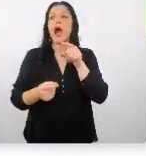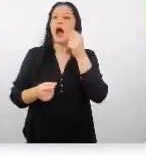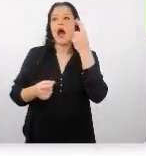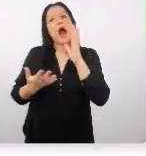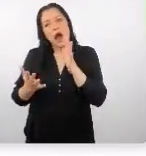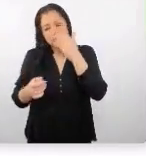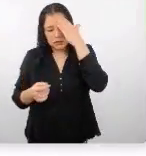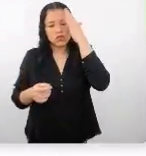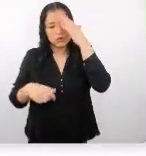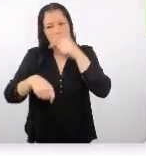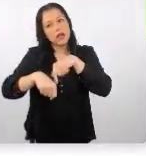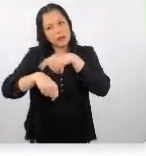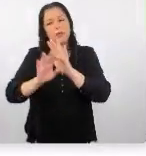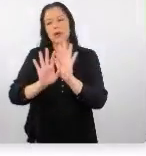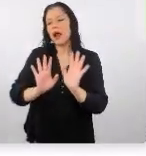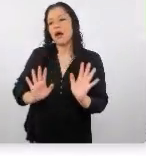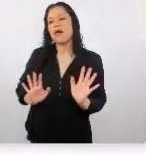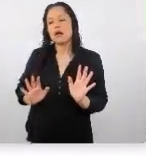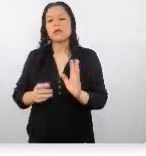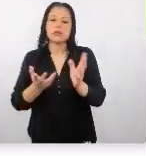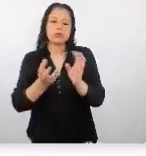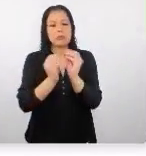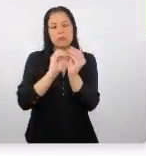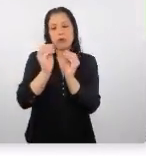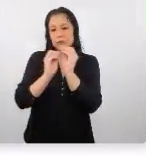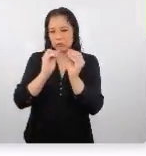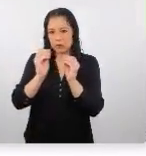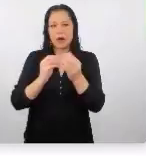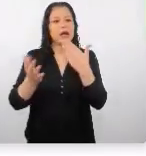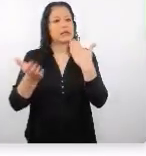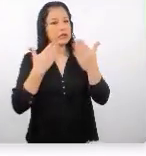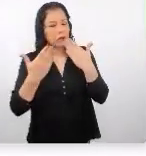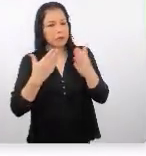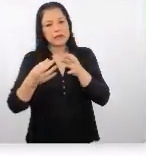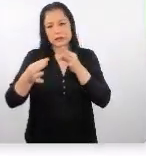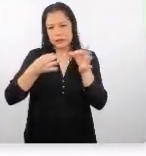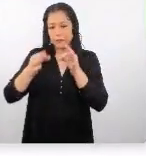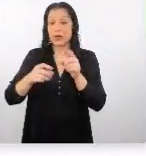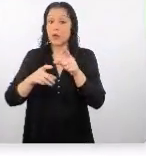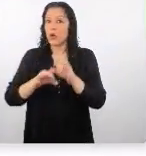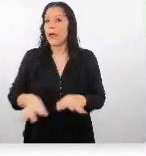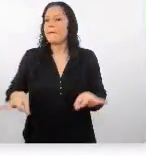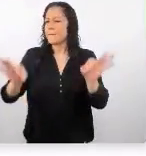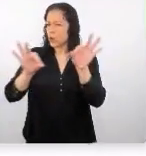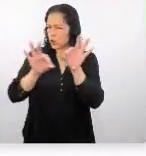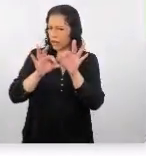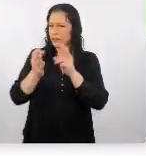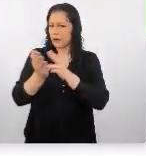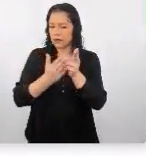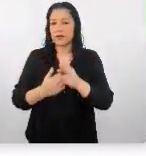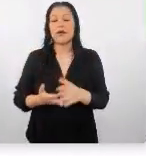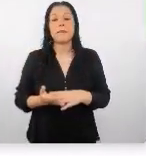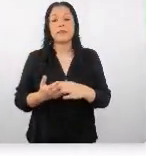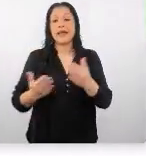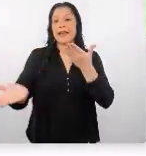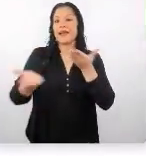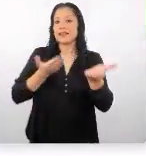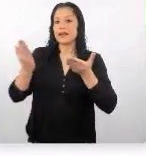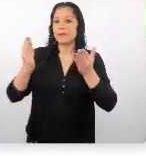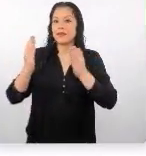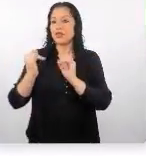retrasos perfecto entonces se reacomoda y se conversa eso es bien importante para ellos la atención personalizada